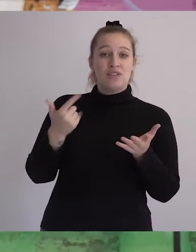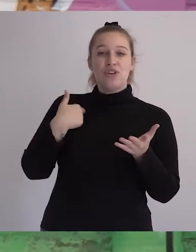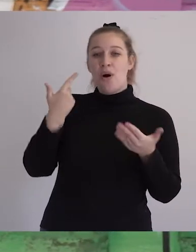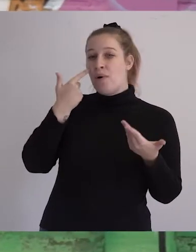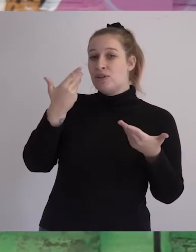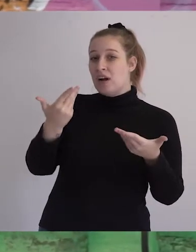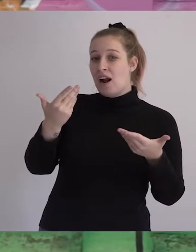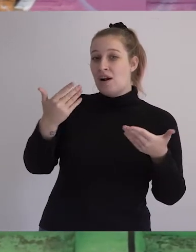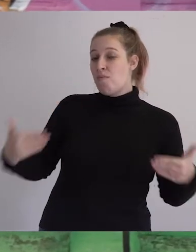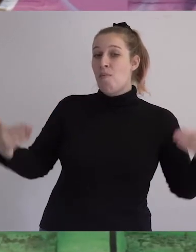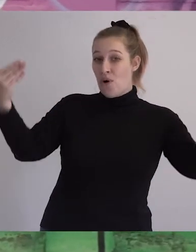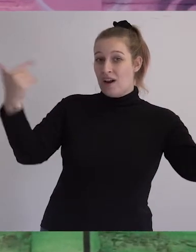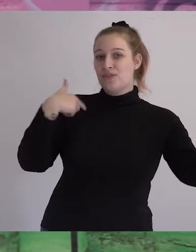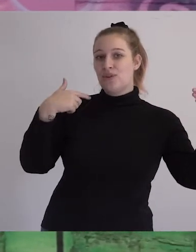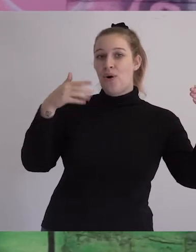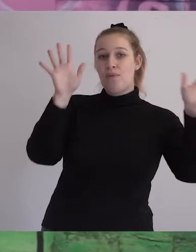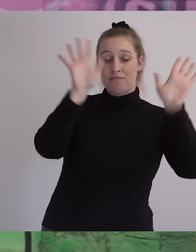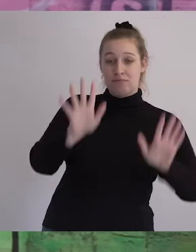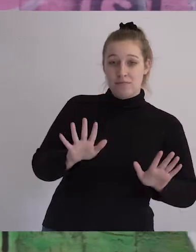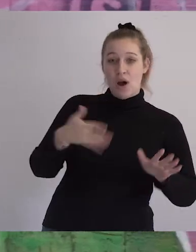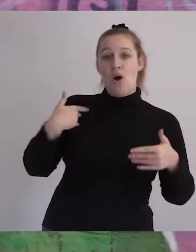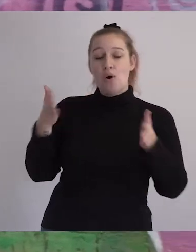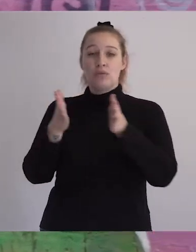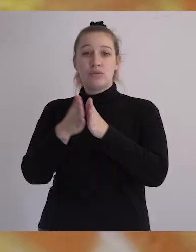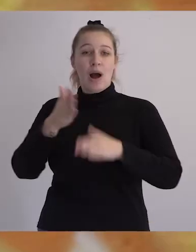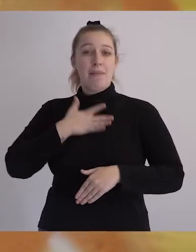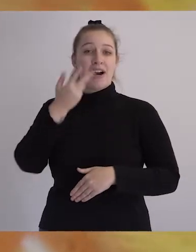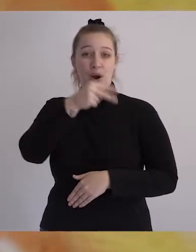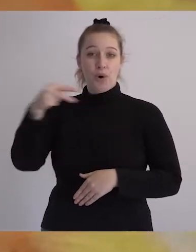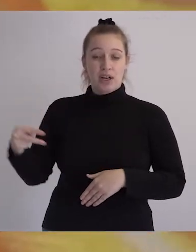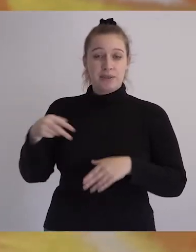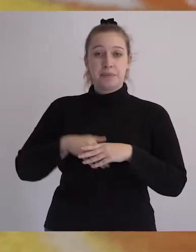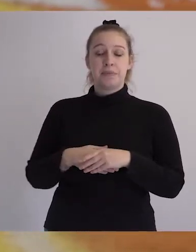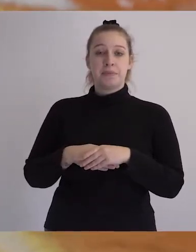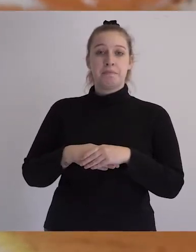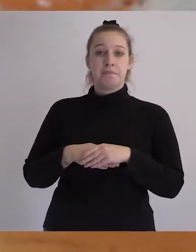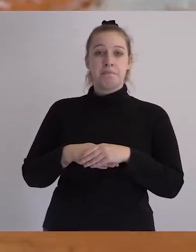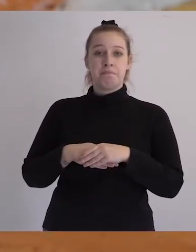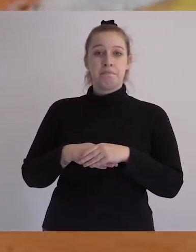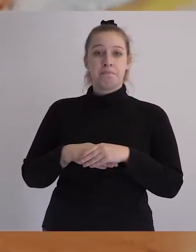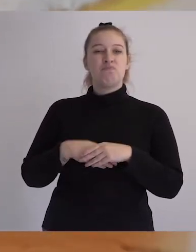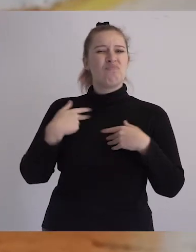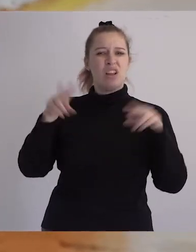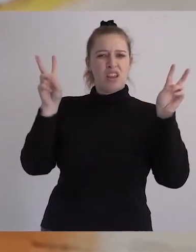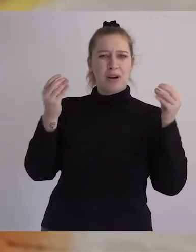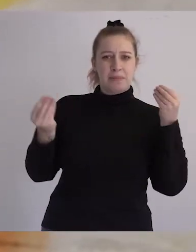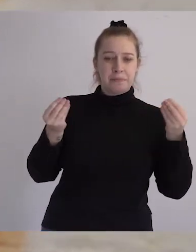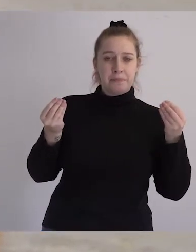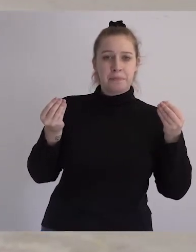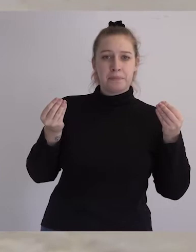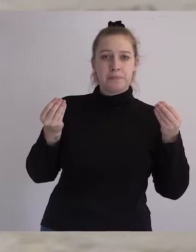mostrarle un mural que estoy haciendo con los chicos de Amar Neuquén. La temática era